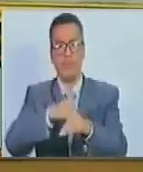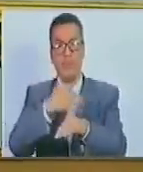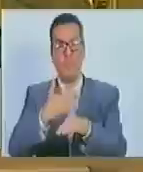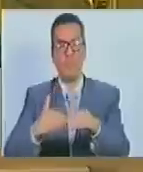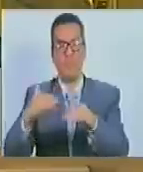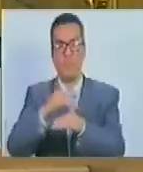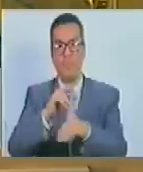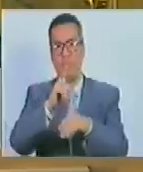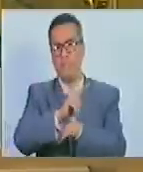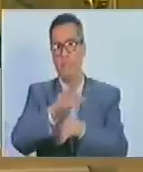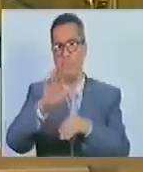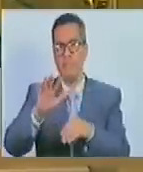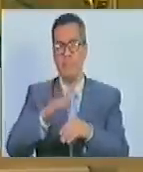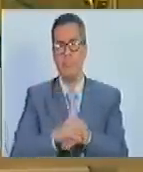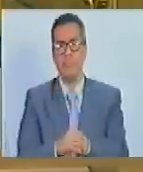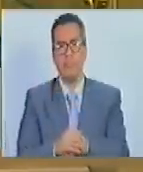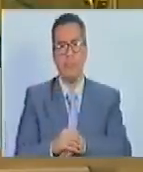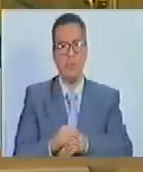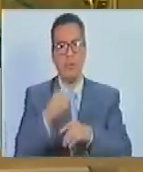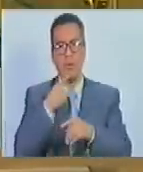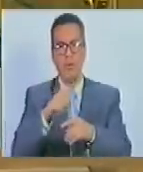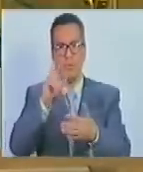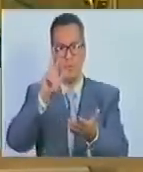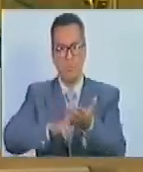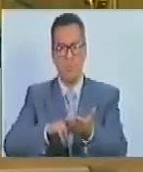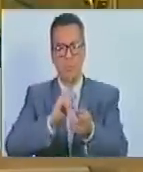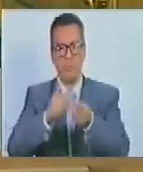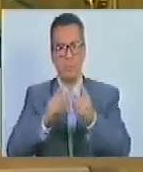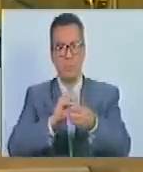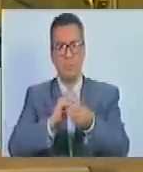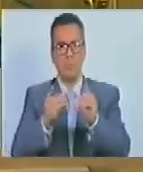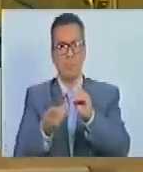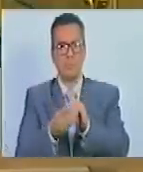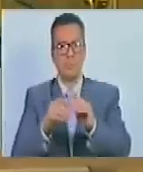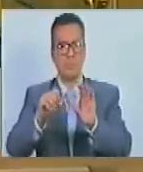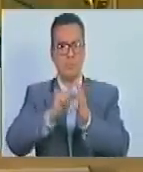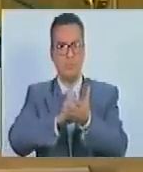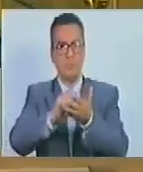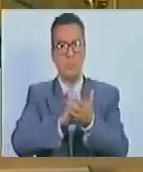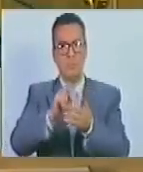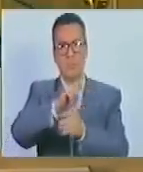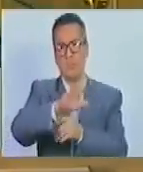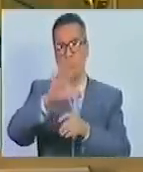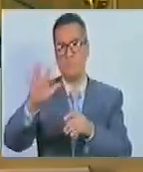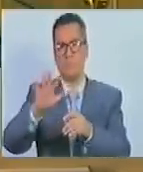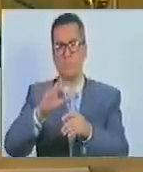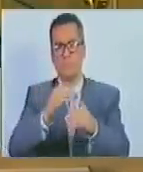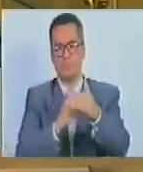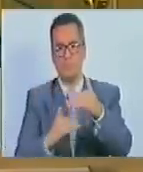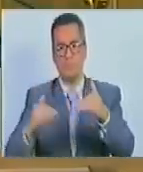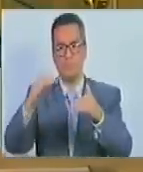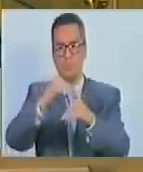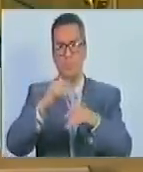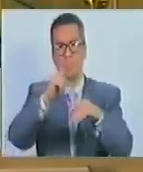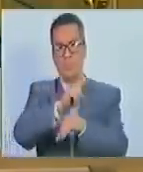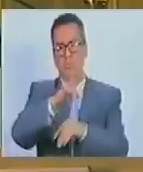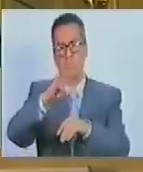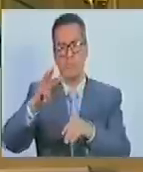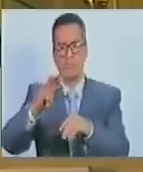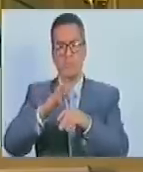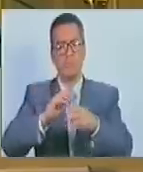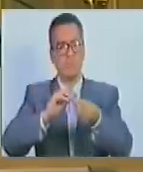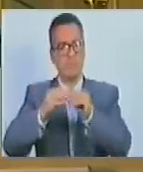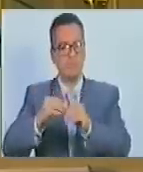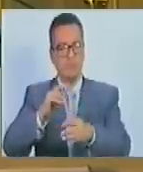vigésimo quinto se propone aprobar con modificación el contenido del artículo 25 que pasa a ser el artículo 24